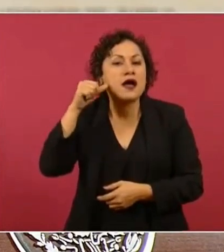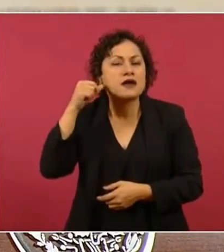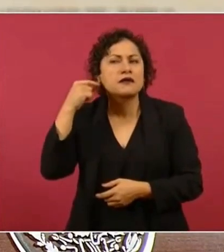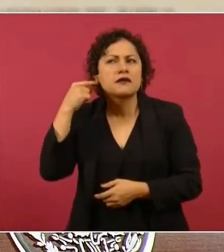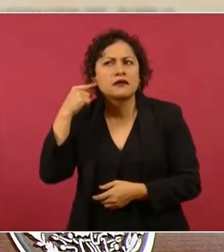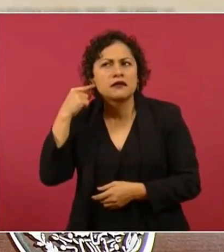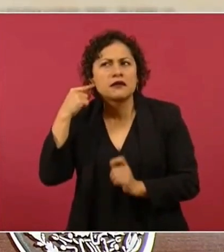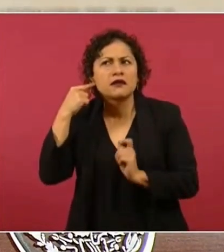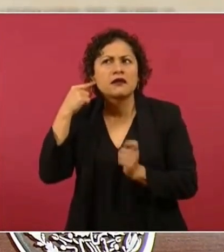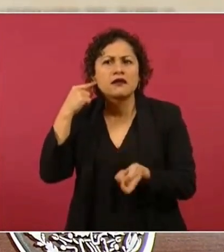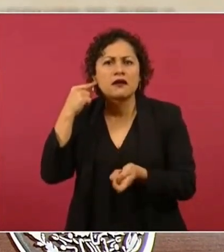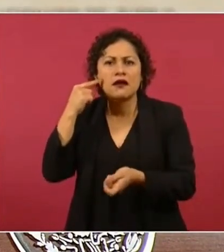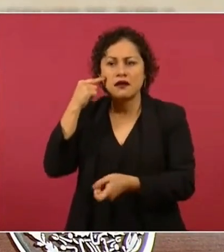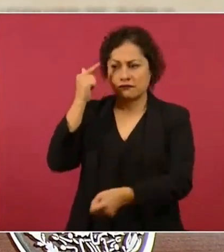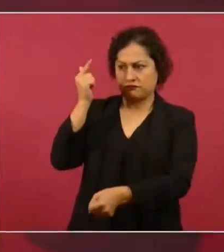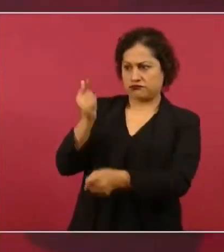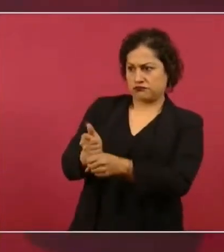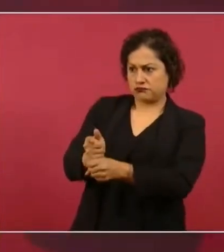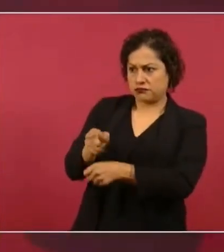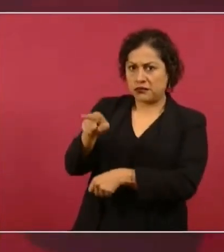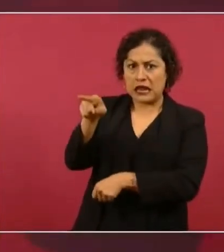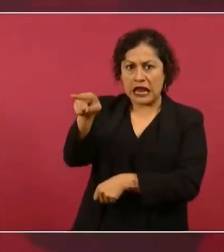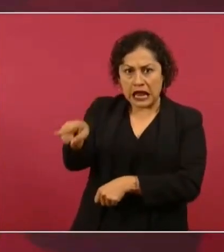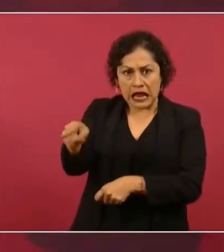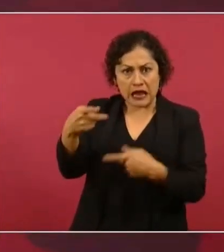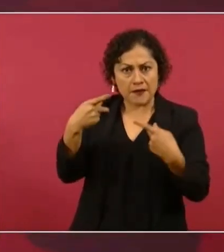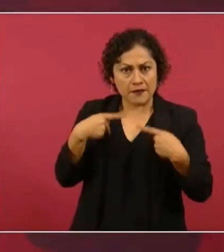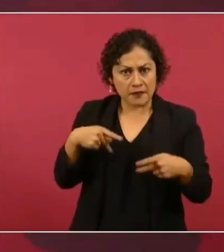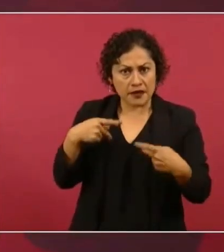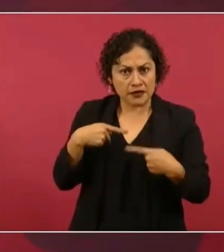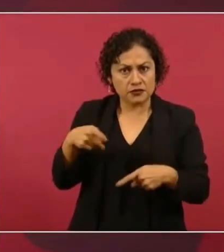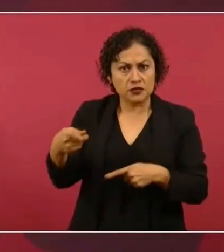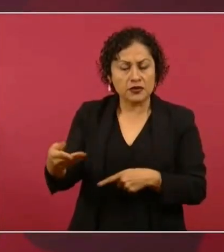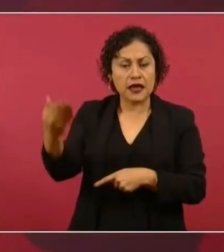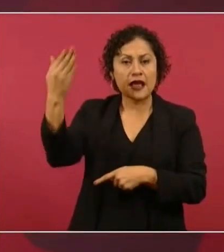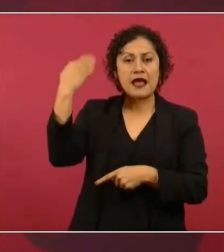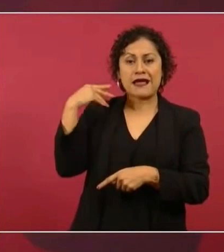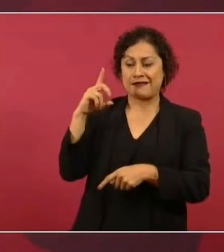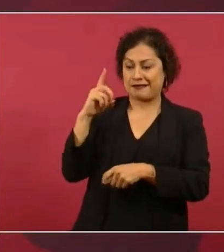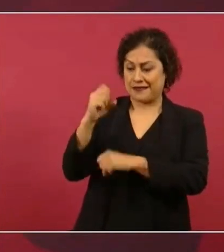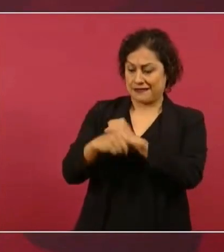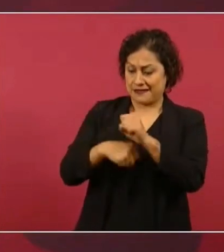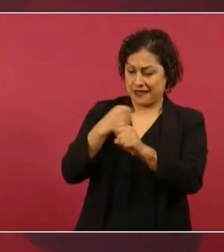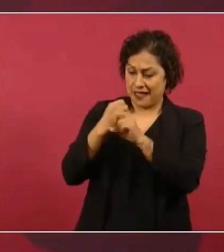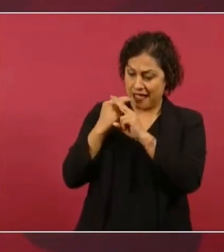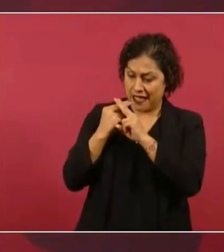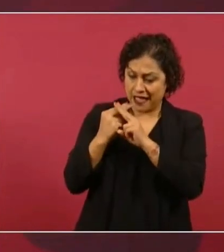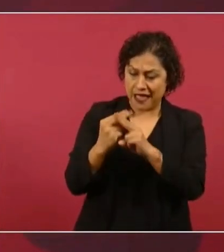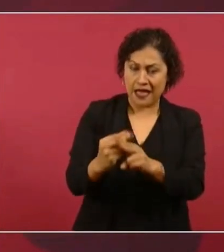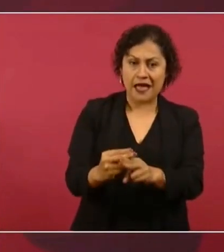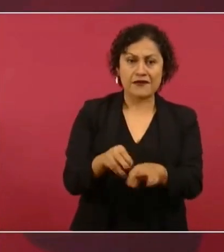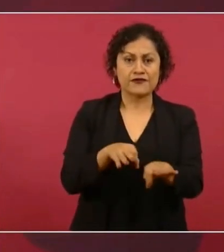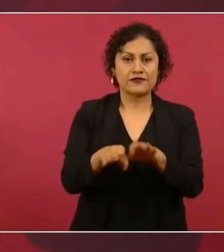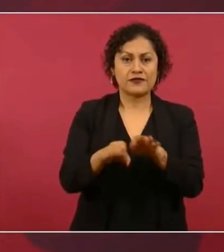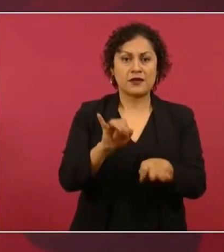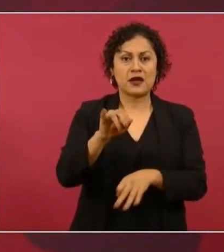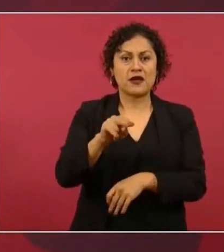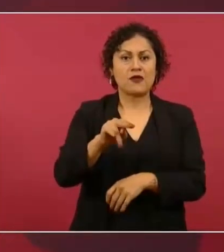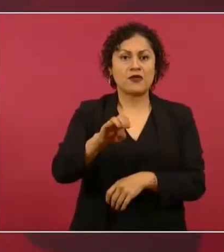ya lleva 30 años en el INE, es del grupo de Waldenberg.